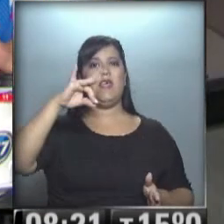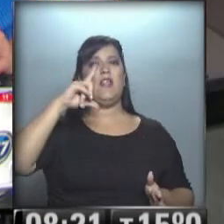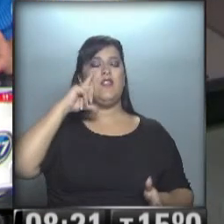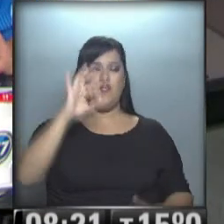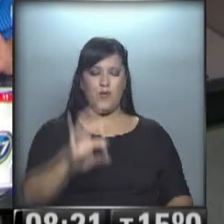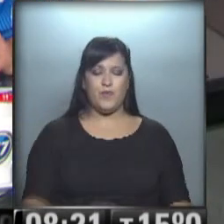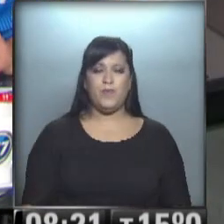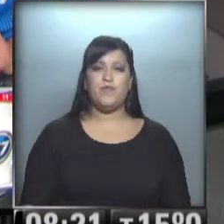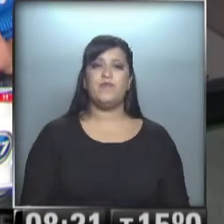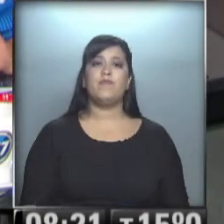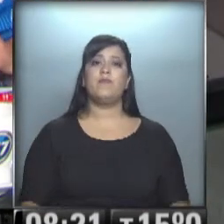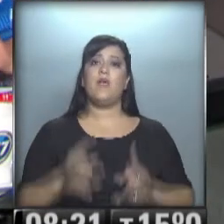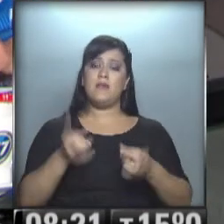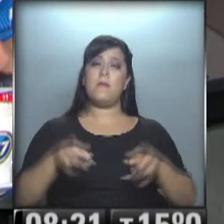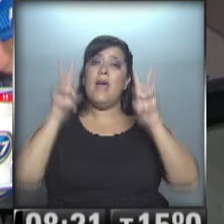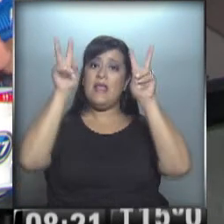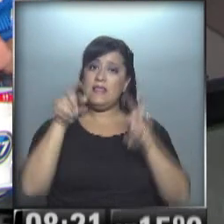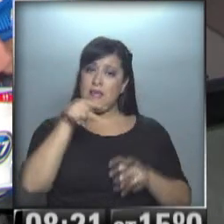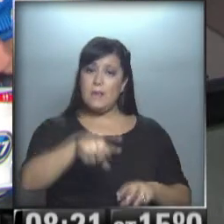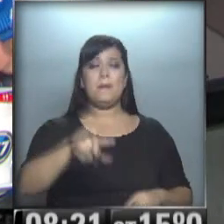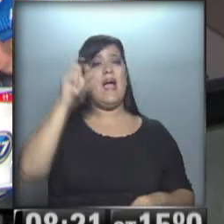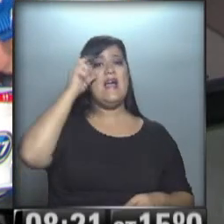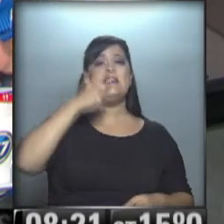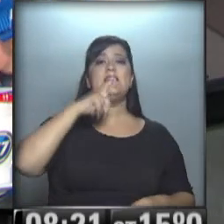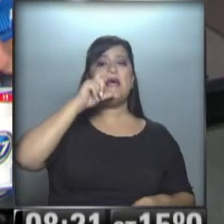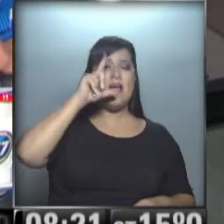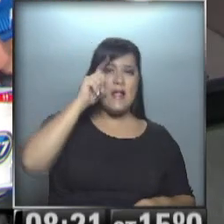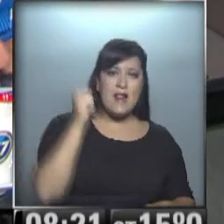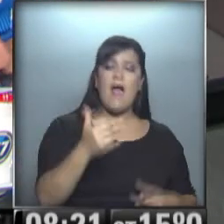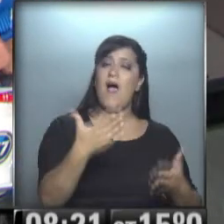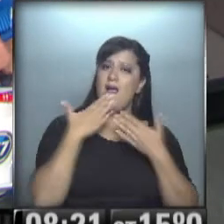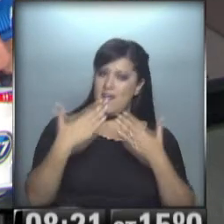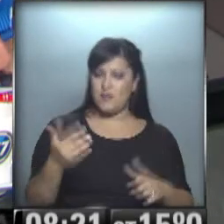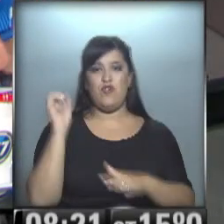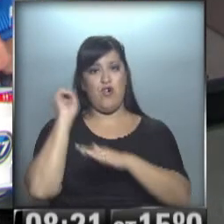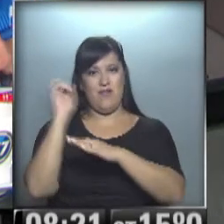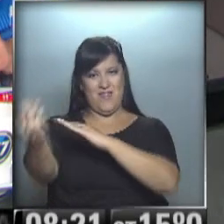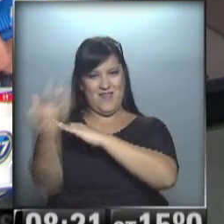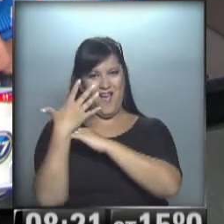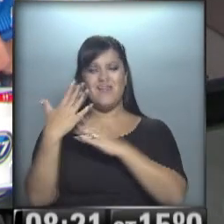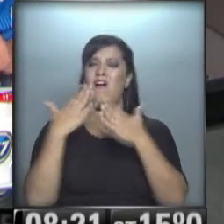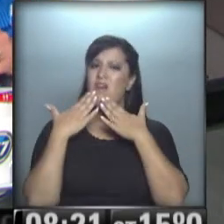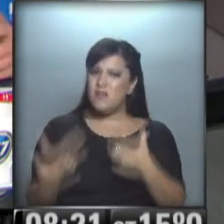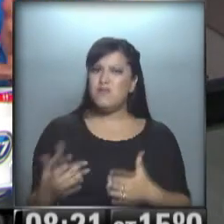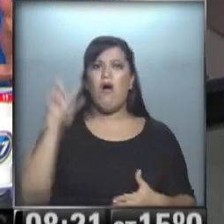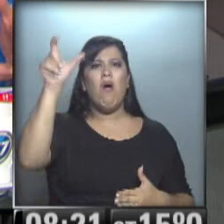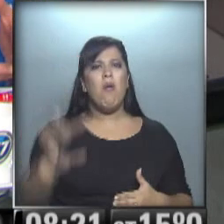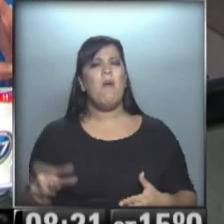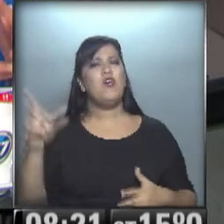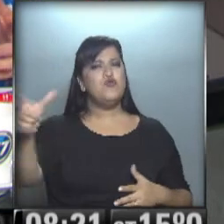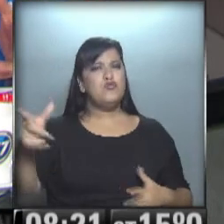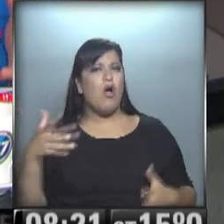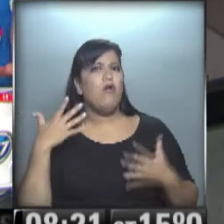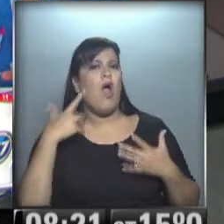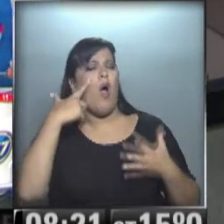Y a propósito del tema, Estela Carlotto agradeció profundamente la carta del indio Solari, quien no es una persona que tenga una